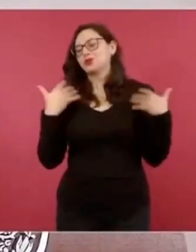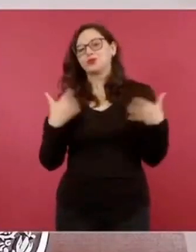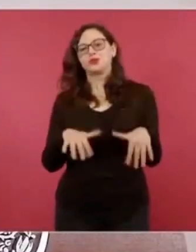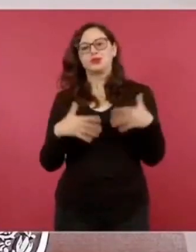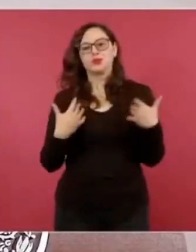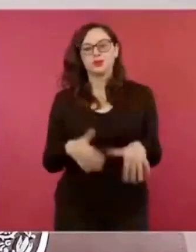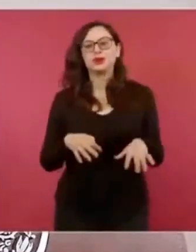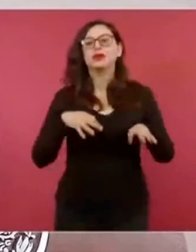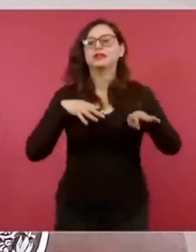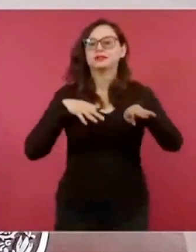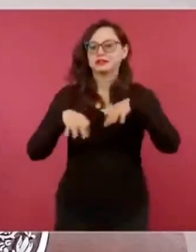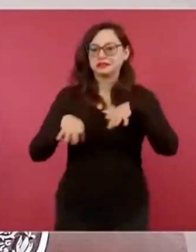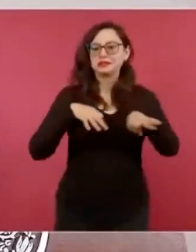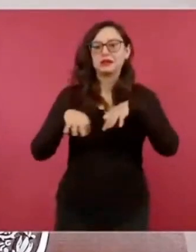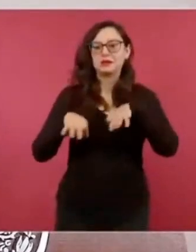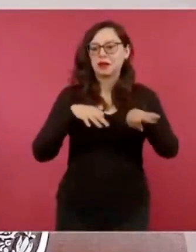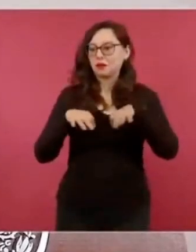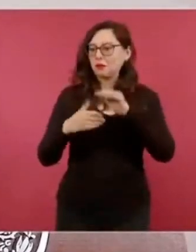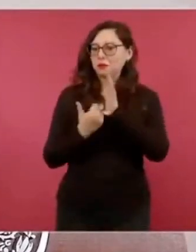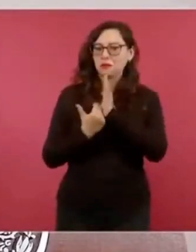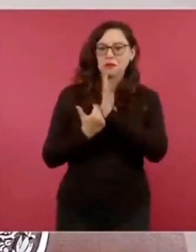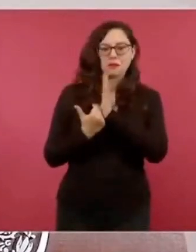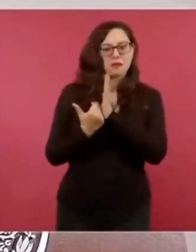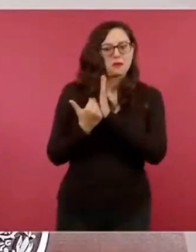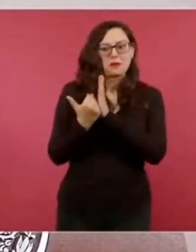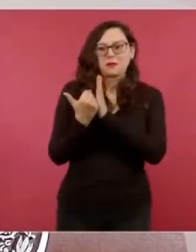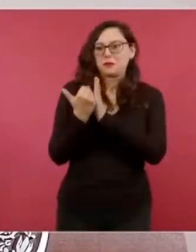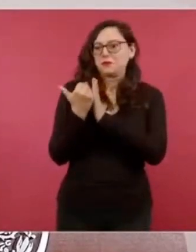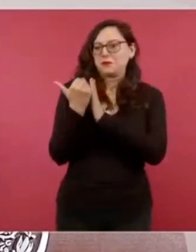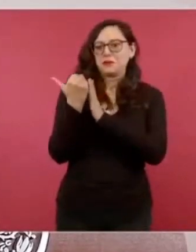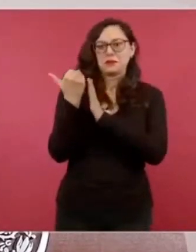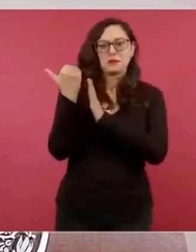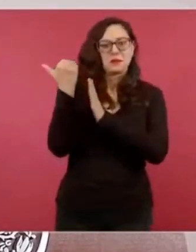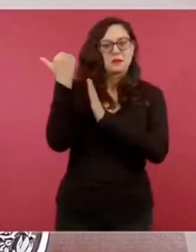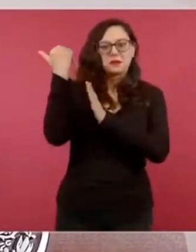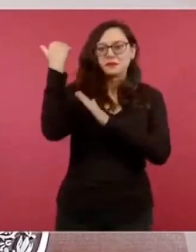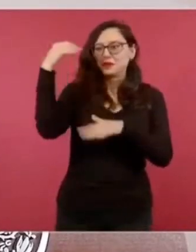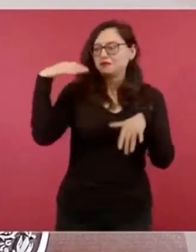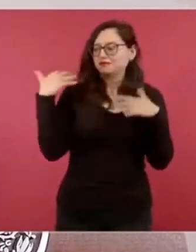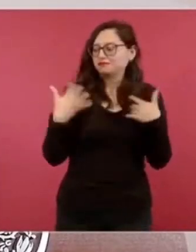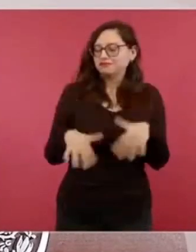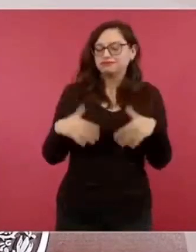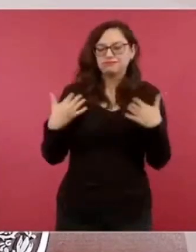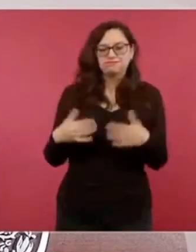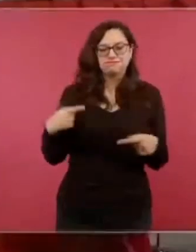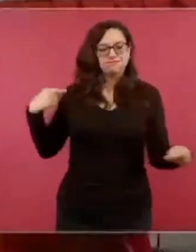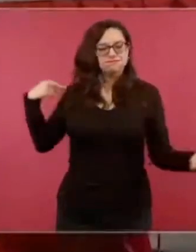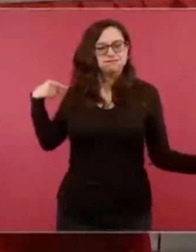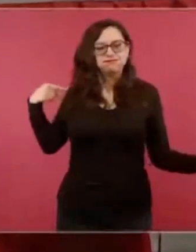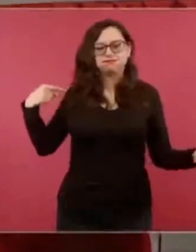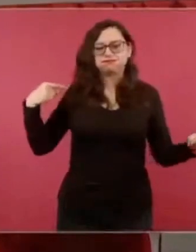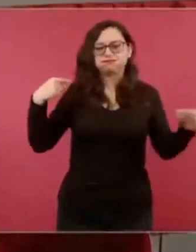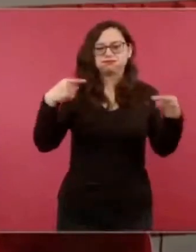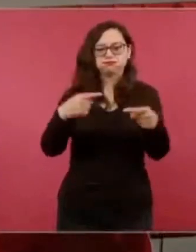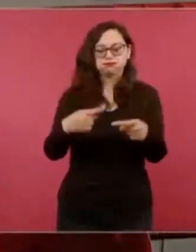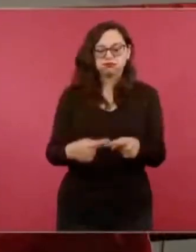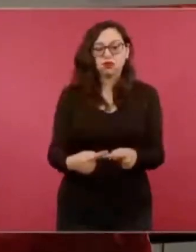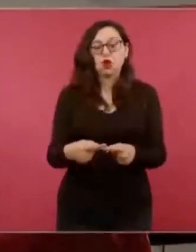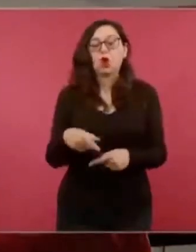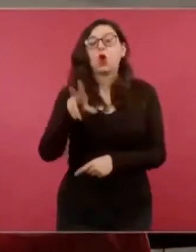del empleo, es el cuarto mejor mes de abril de lo que se lleva registro con la creación de